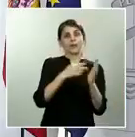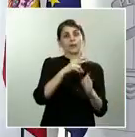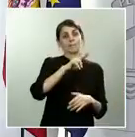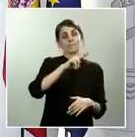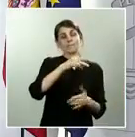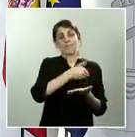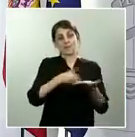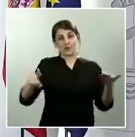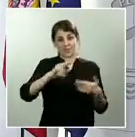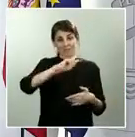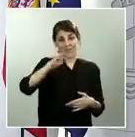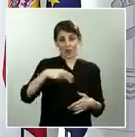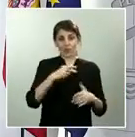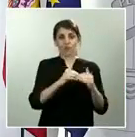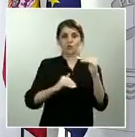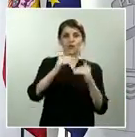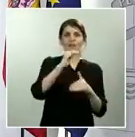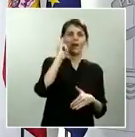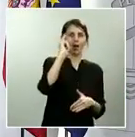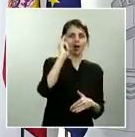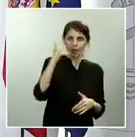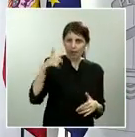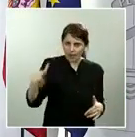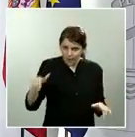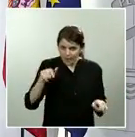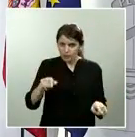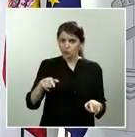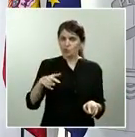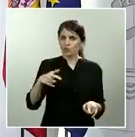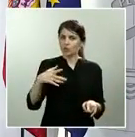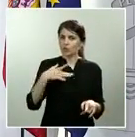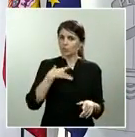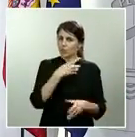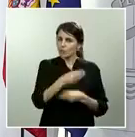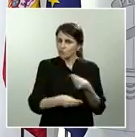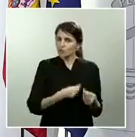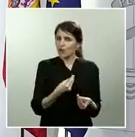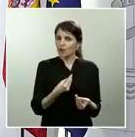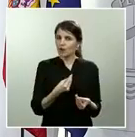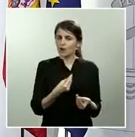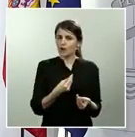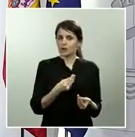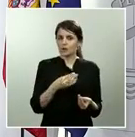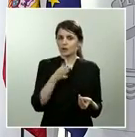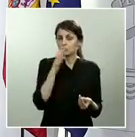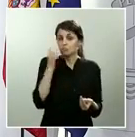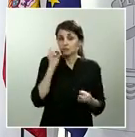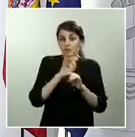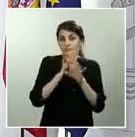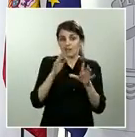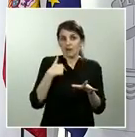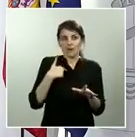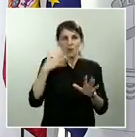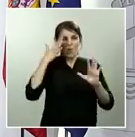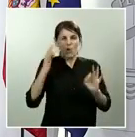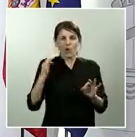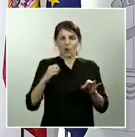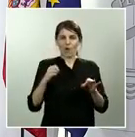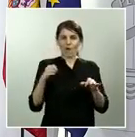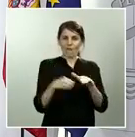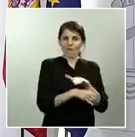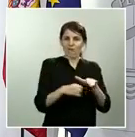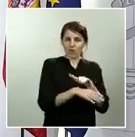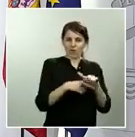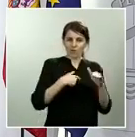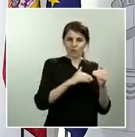Se entiende que no tendría sentido que estos fondos estuvieran en los bancos mientras se desangra la economía canaria.